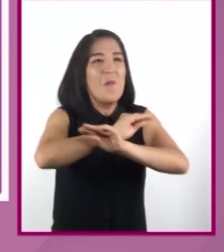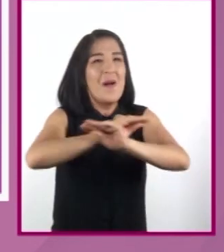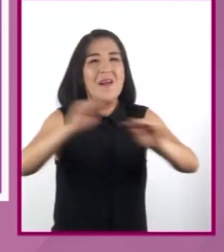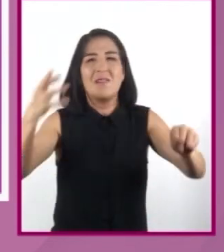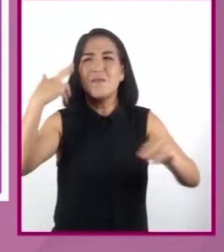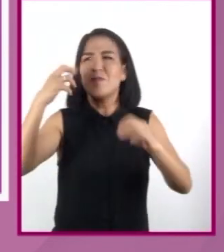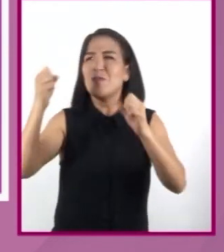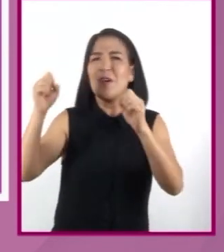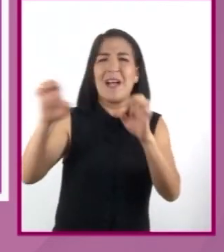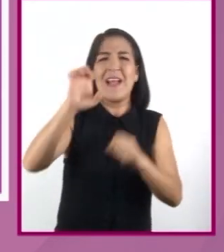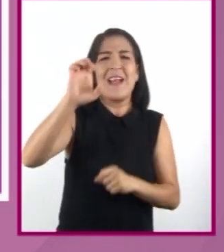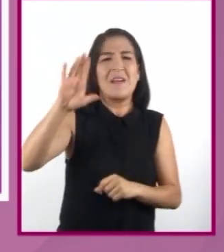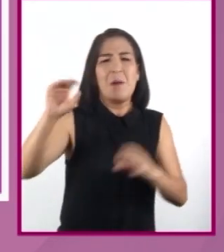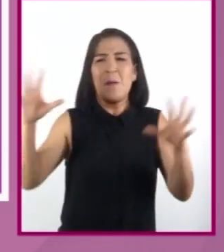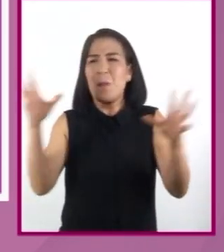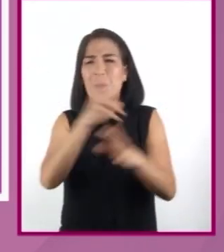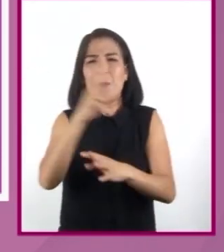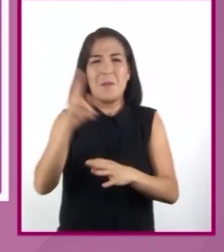resonancia.